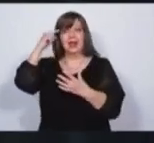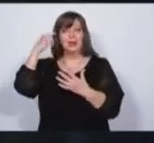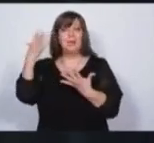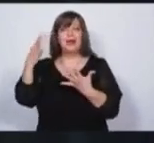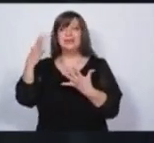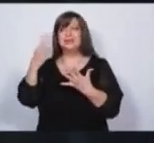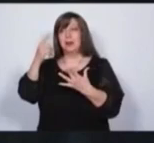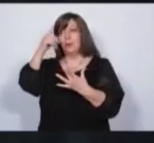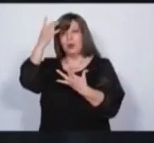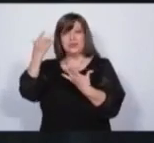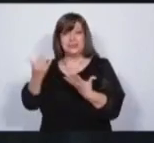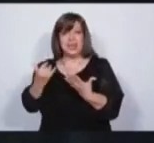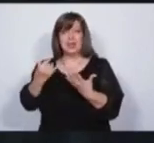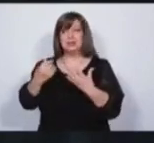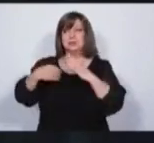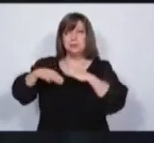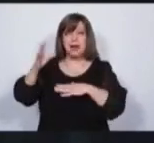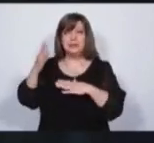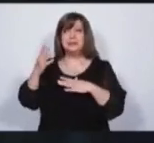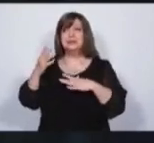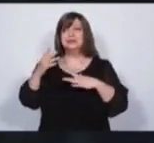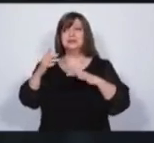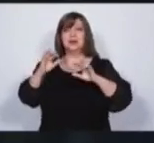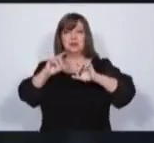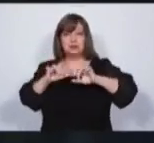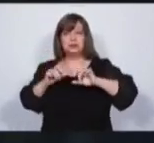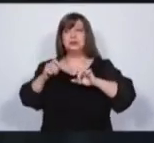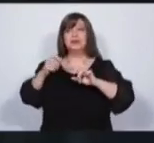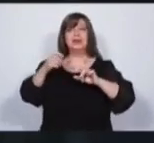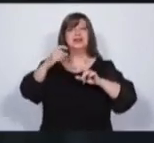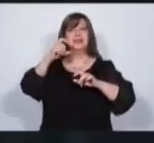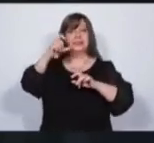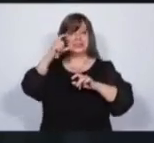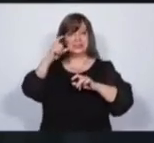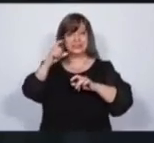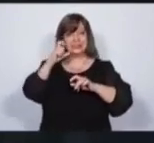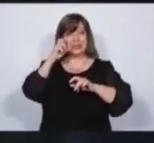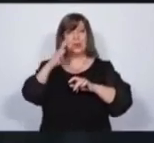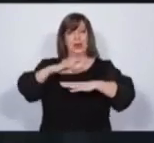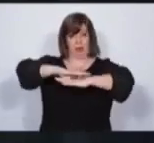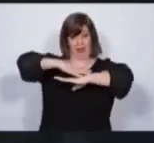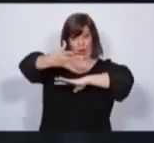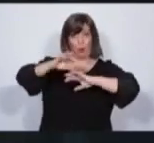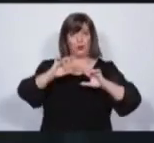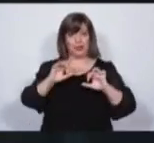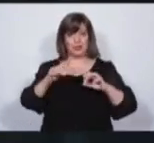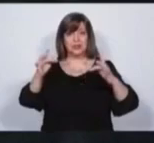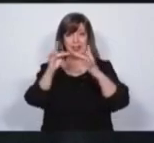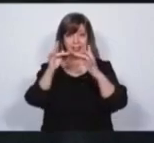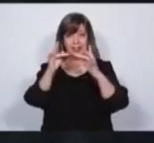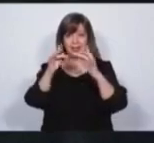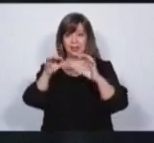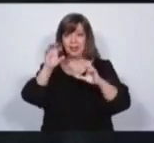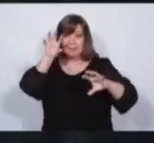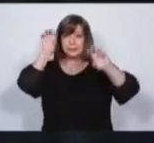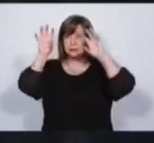presencia en todas las redes, en el ciberdelito. Y fundamentalmente